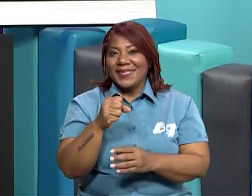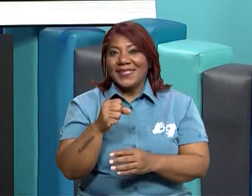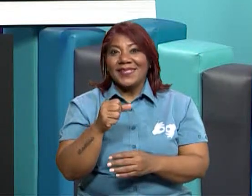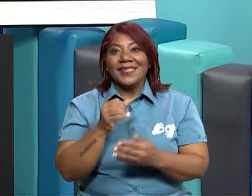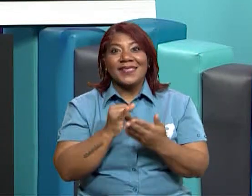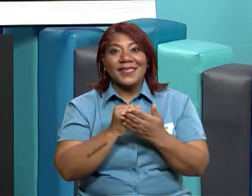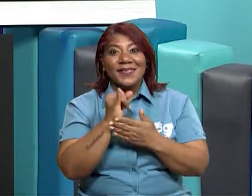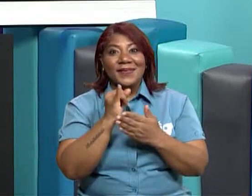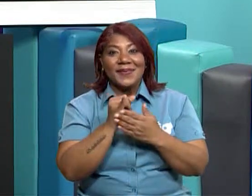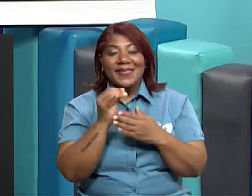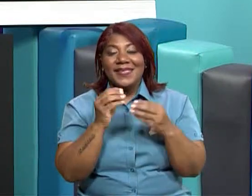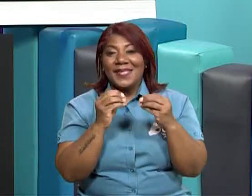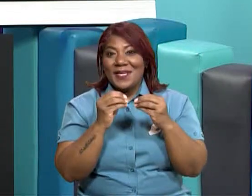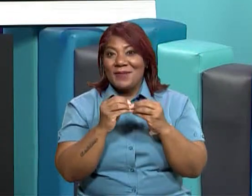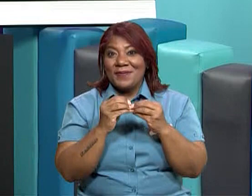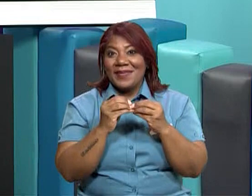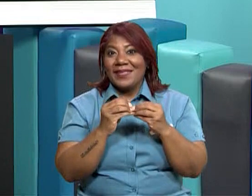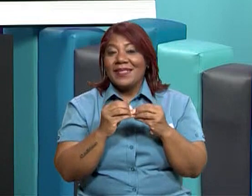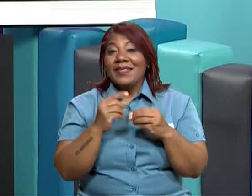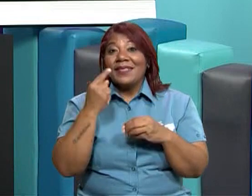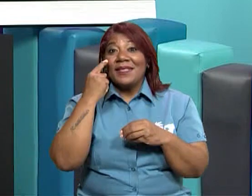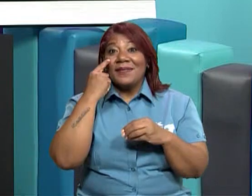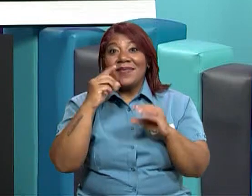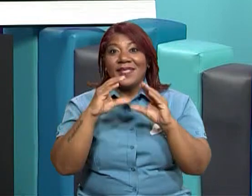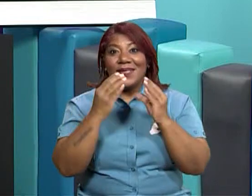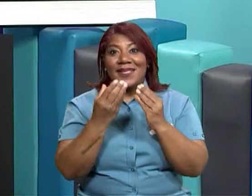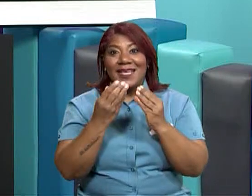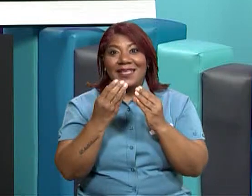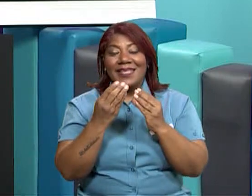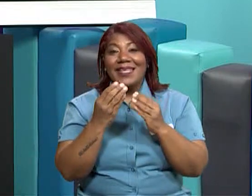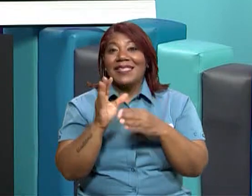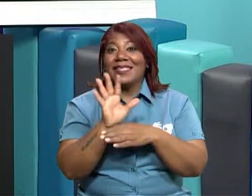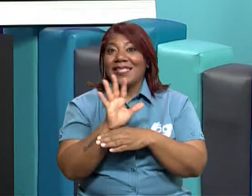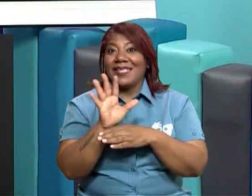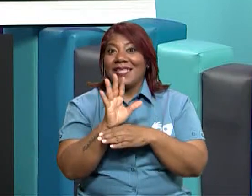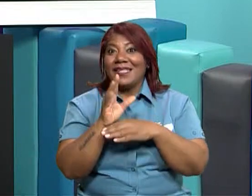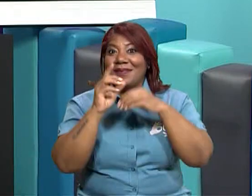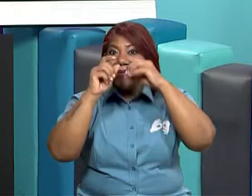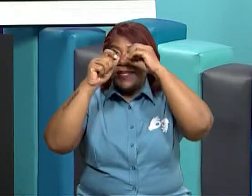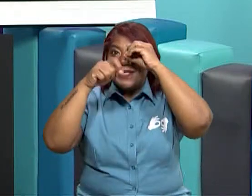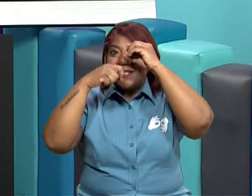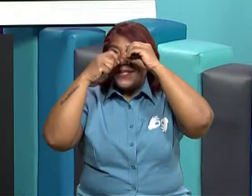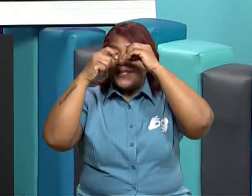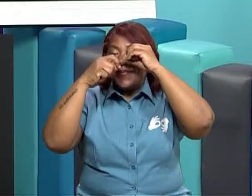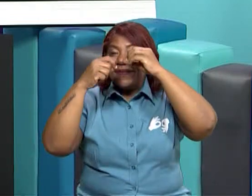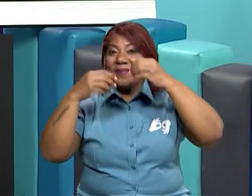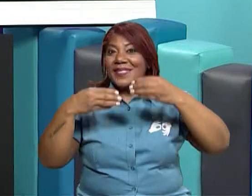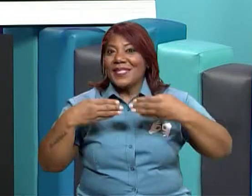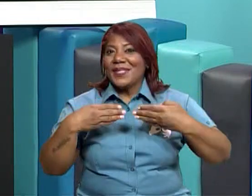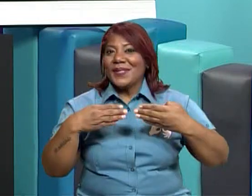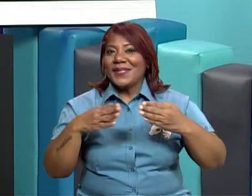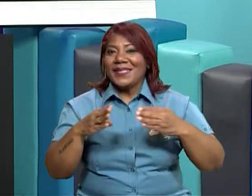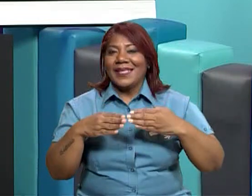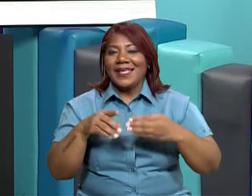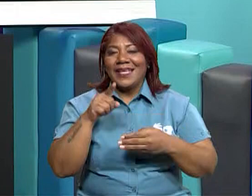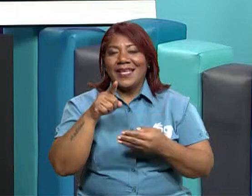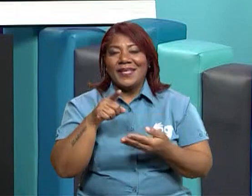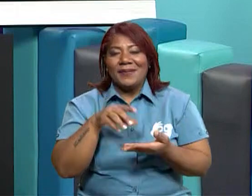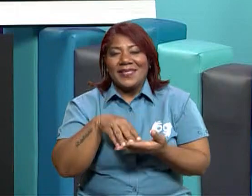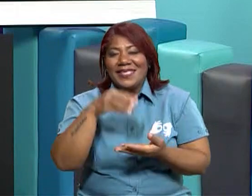y si sigues viendo las cápsulas del canal, te aseguro que muchas de estas incógnitas se te van a poder